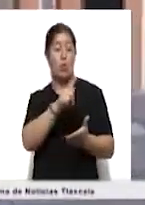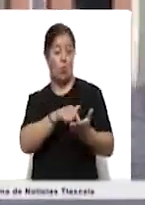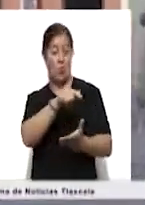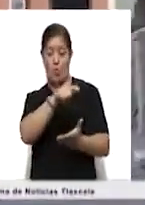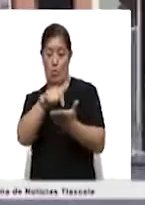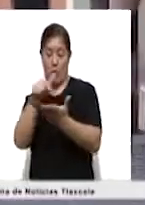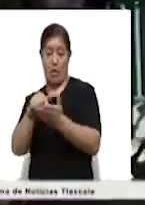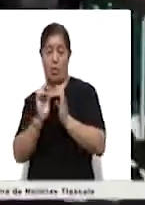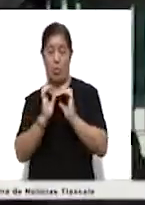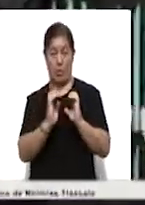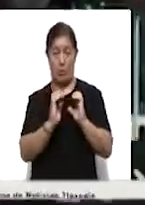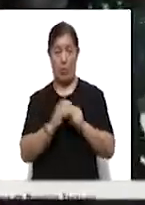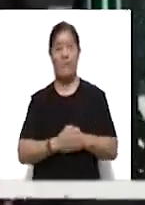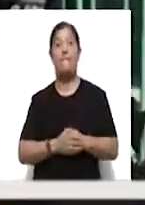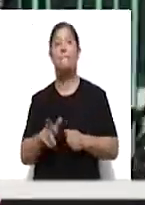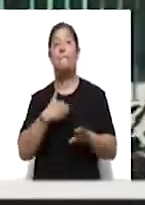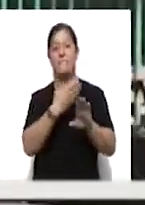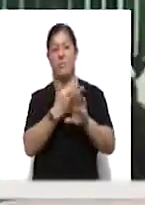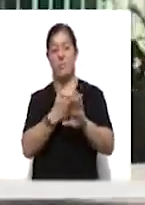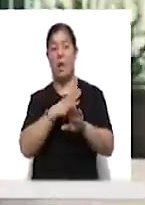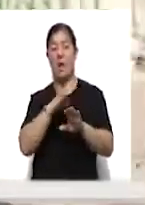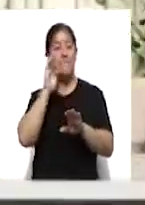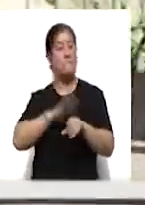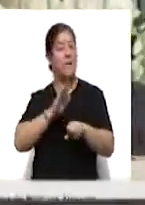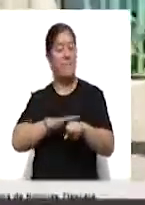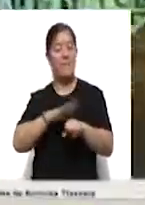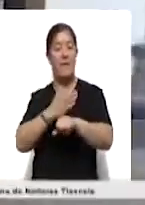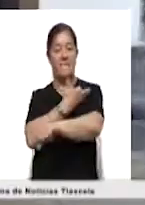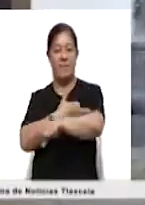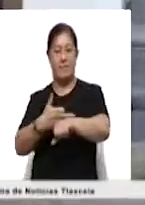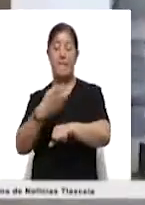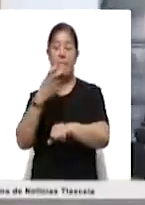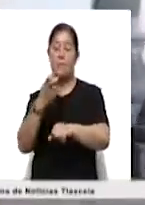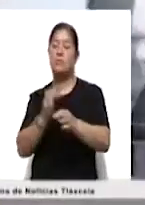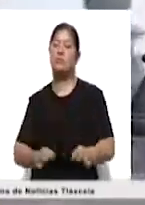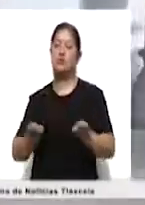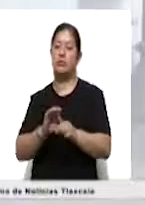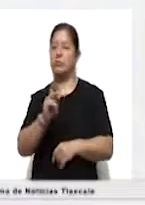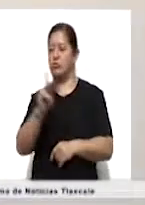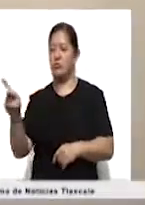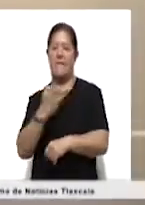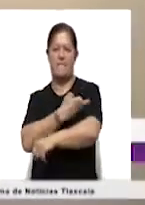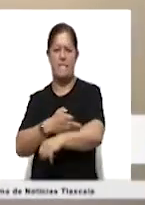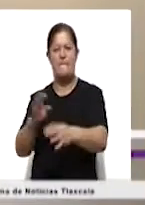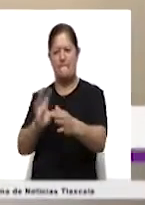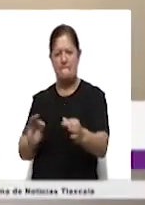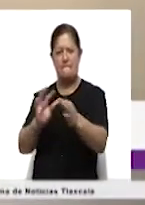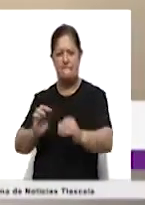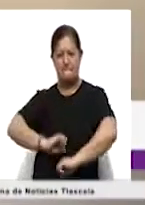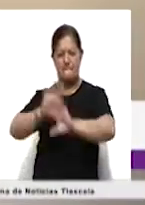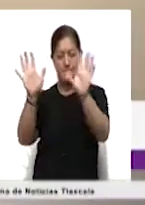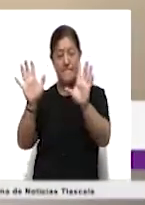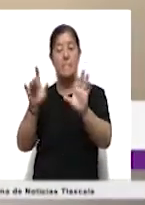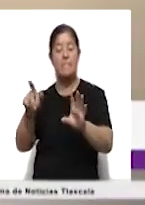contra los adultos mayores le ejercen directamente familiares. De ahí la importancia de enfocar acciones de sensibilización. El sensibilizar